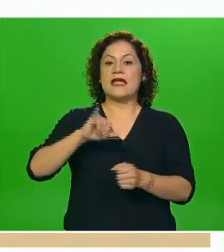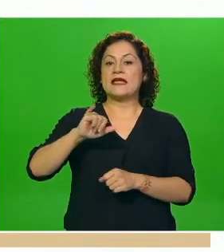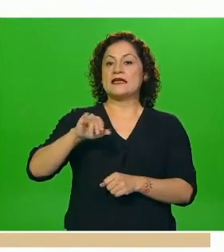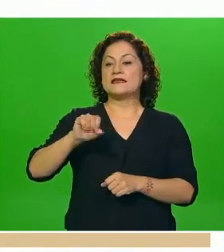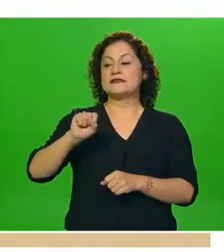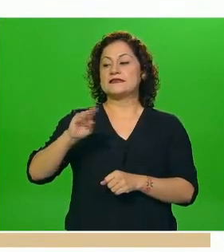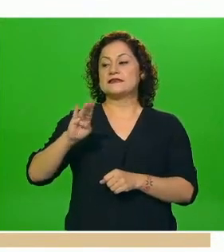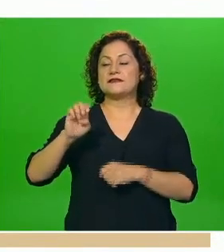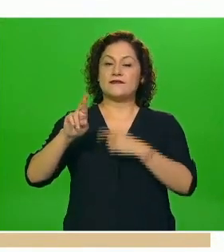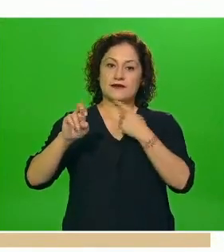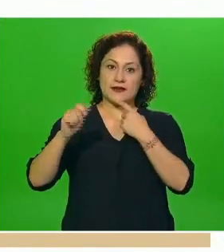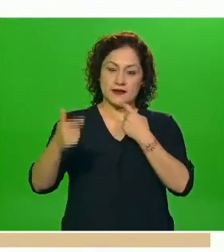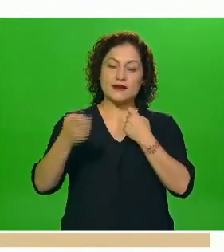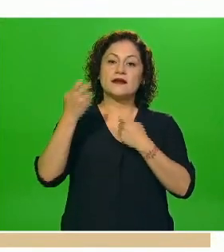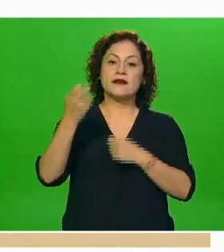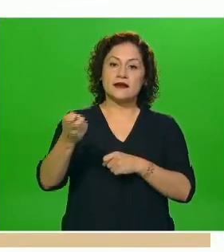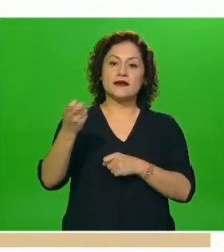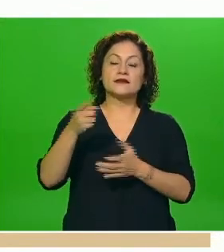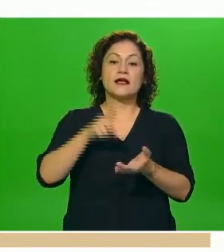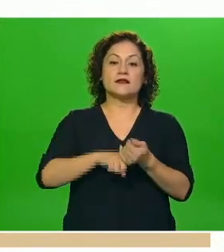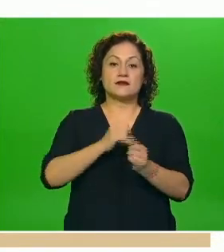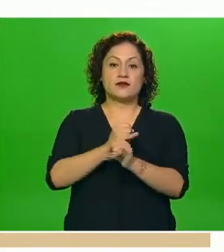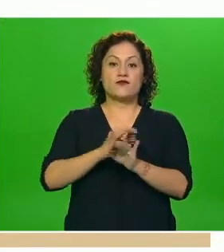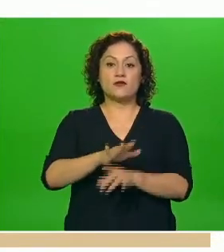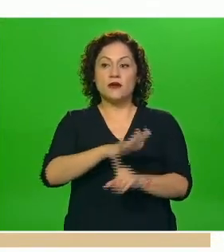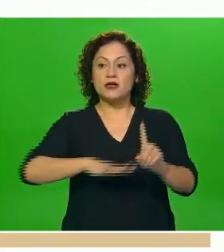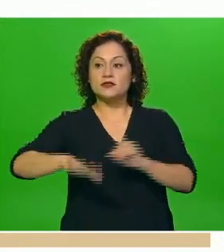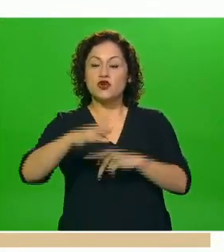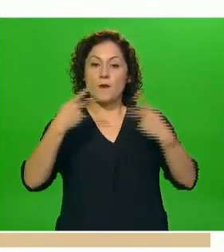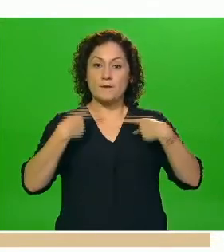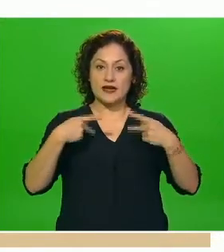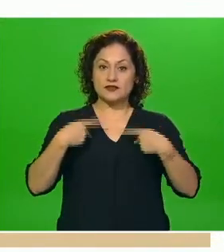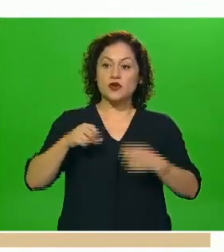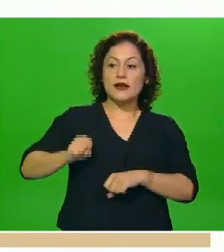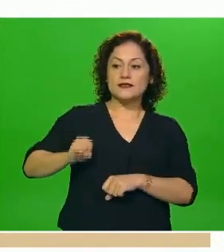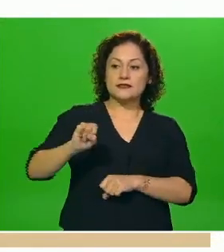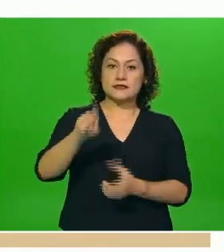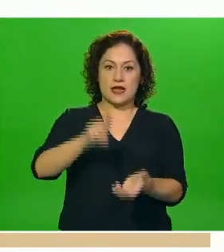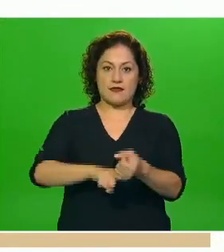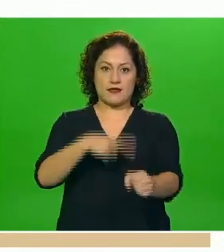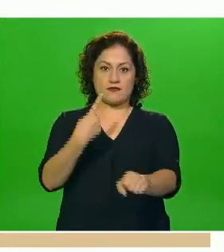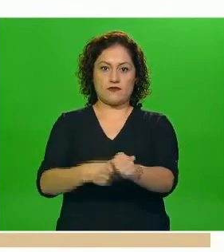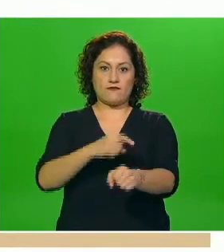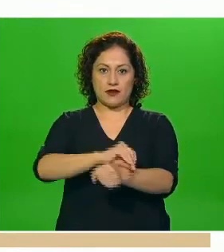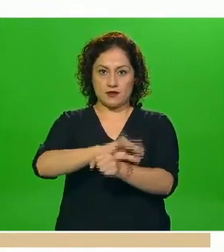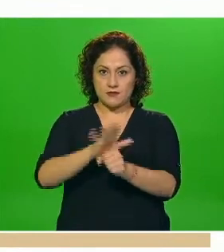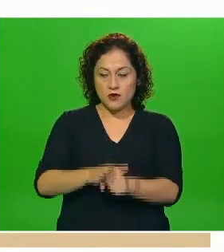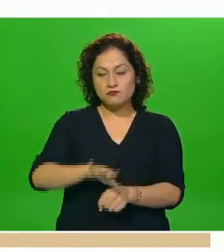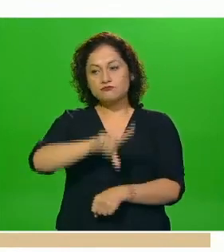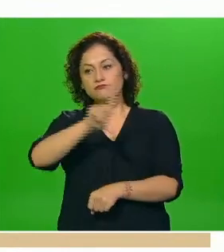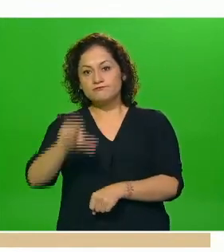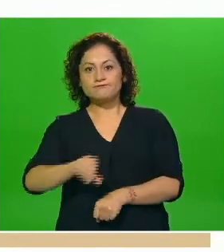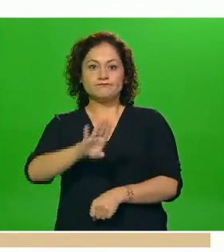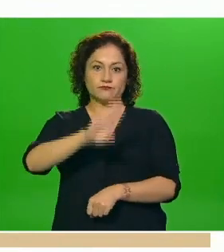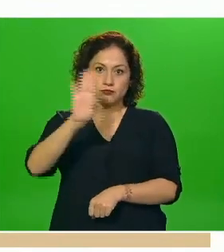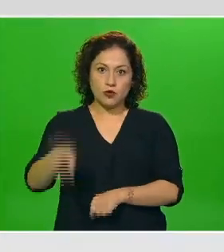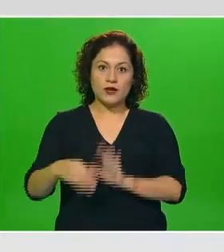son aquellas defunciones que han tenido una prueba positiva por PCR una prueba positiva por antígeno que son asociadas